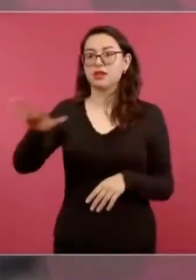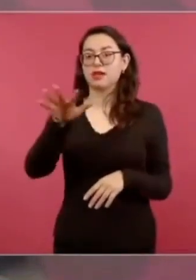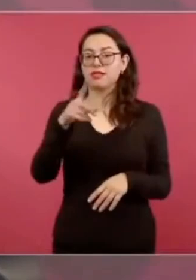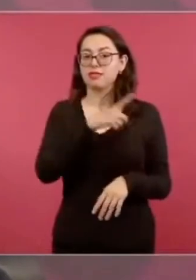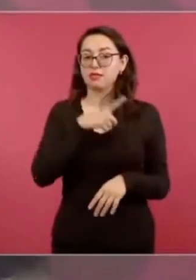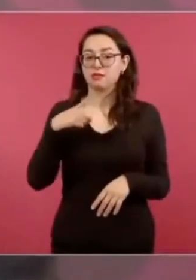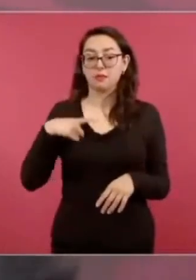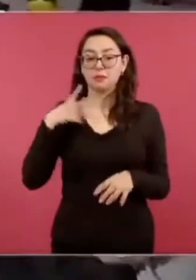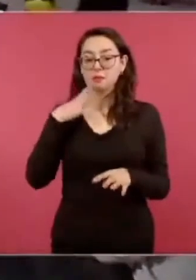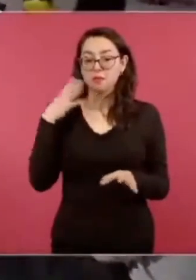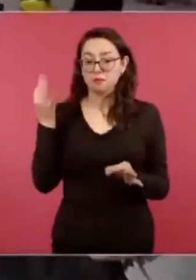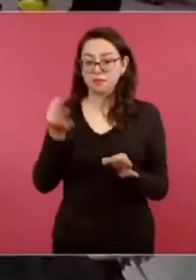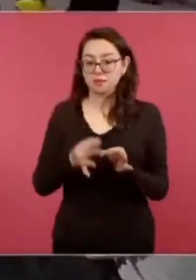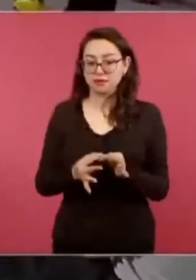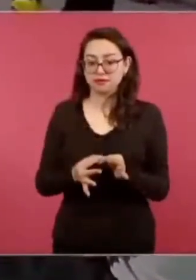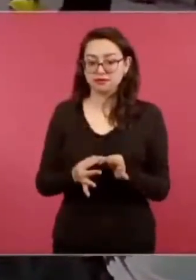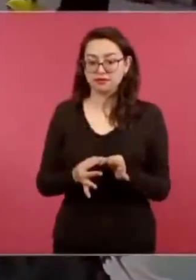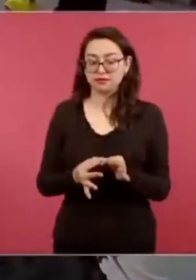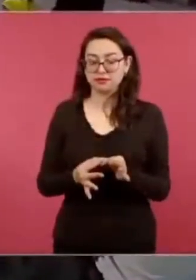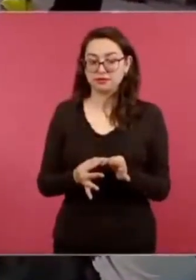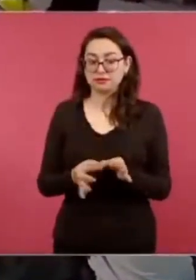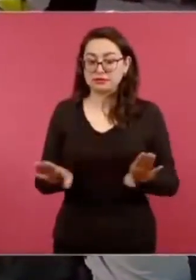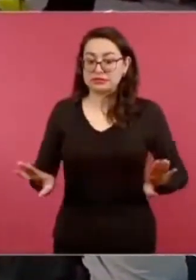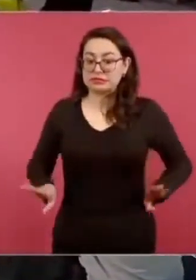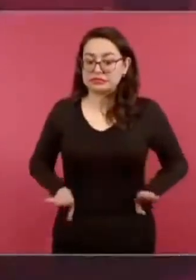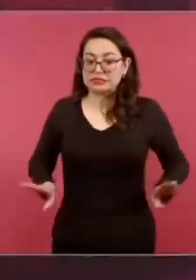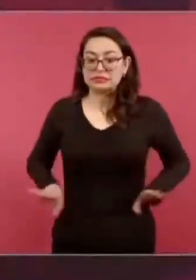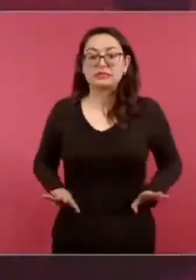con integridad, con principios.